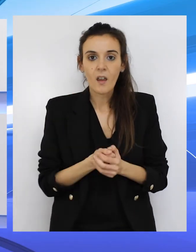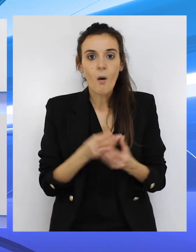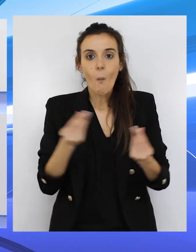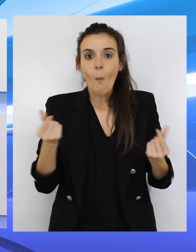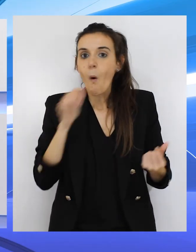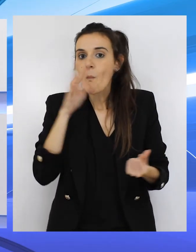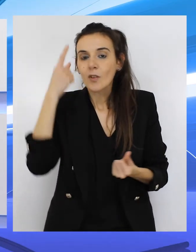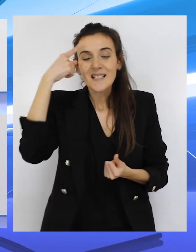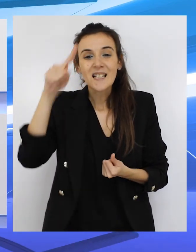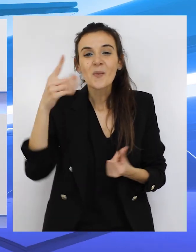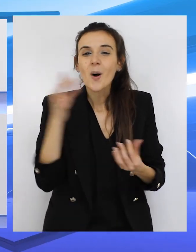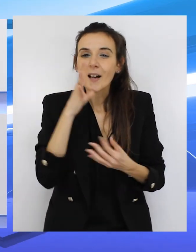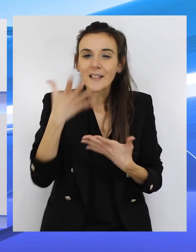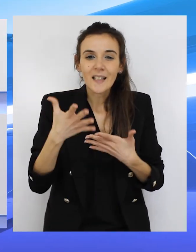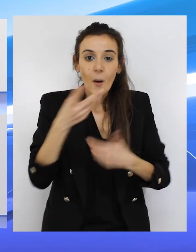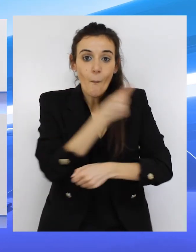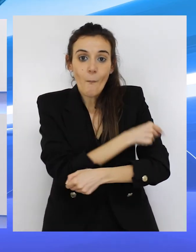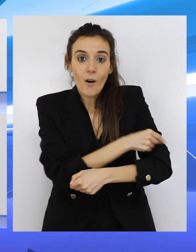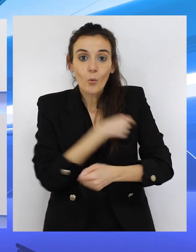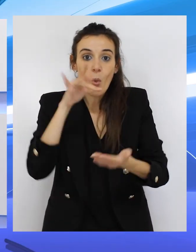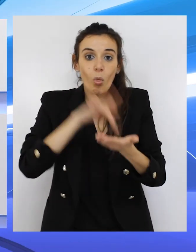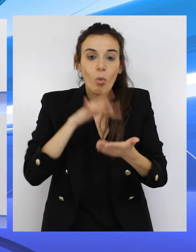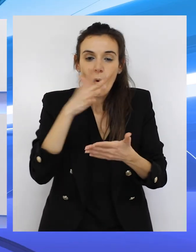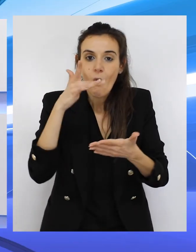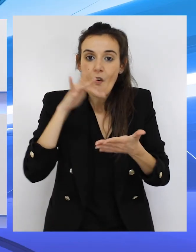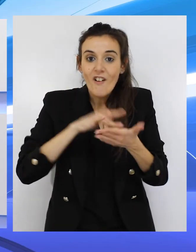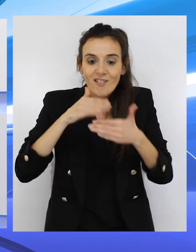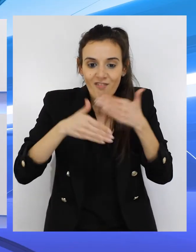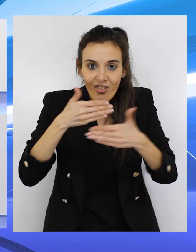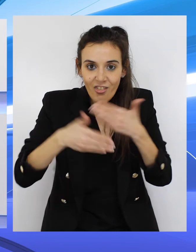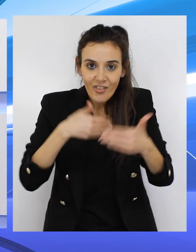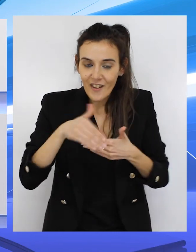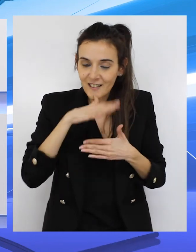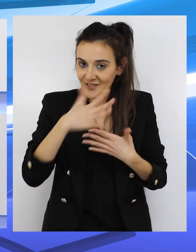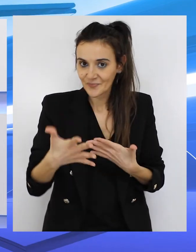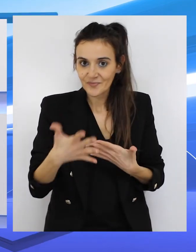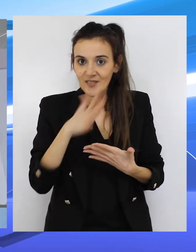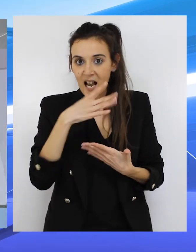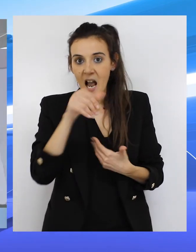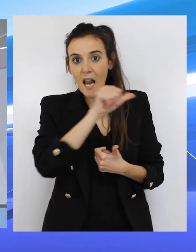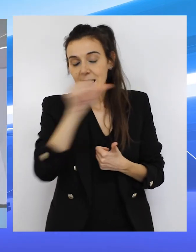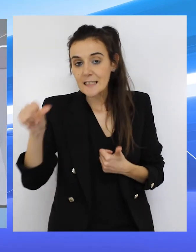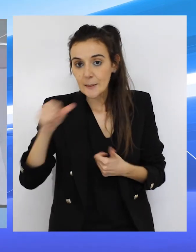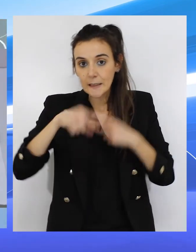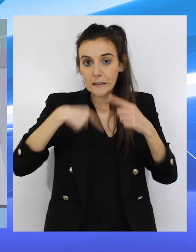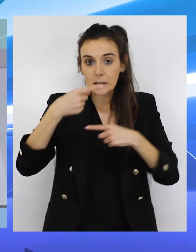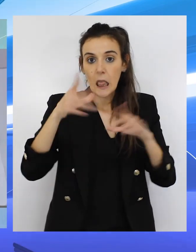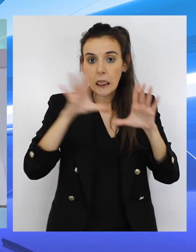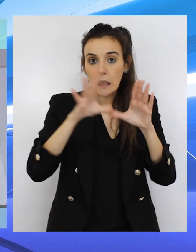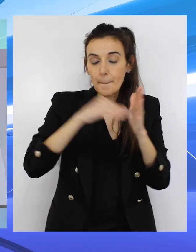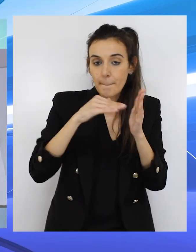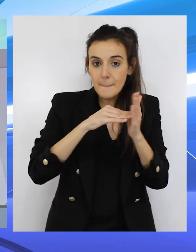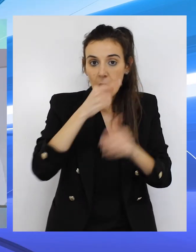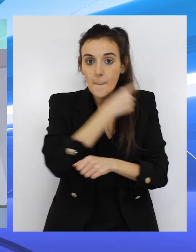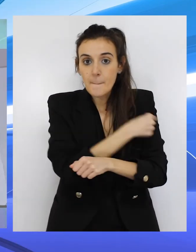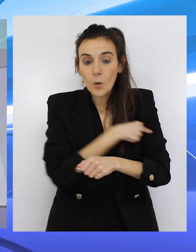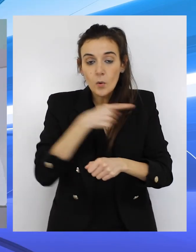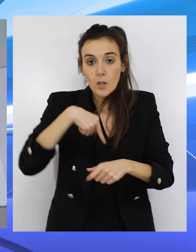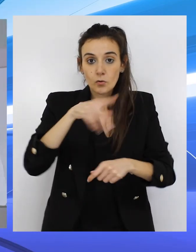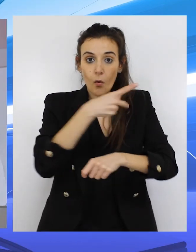sabemos que van a llegar vacunas en fechas próximas, que sabemos que nos llegan cada semana 10.000 vacunas y podemos ponerlas,